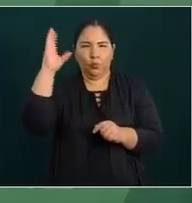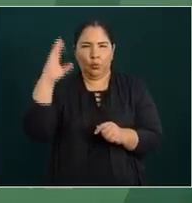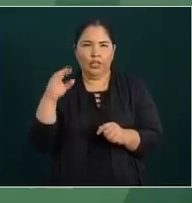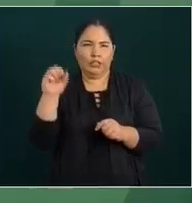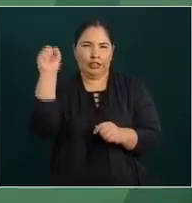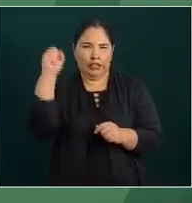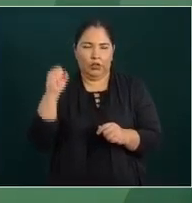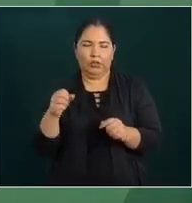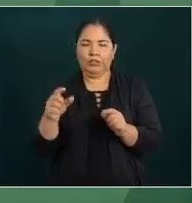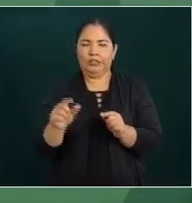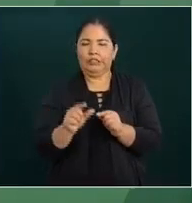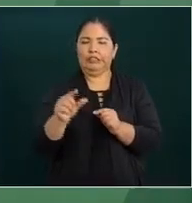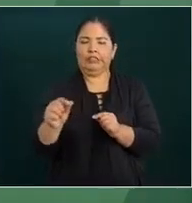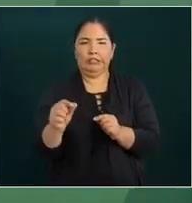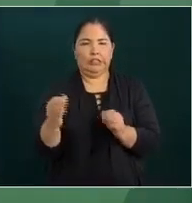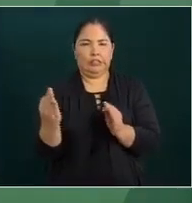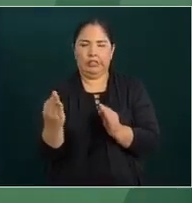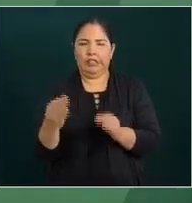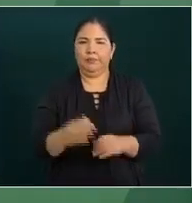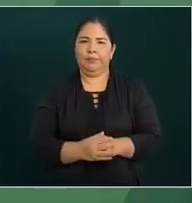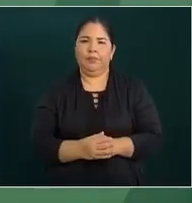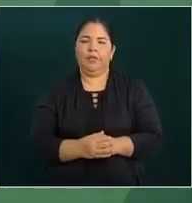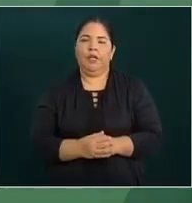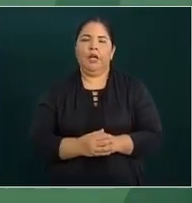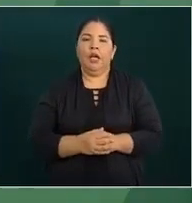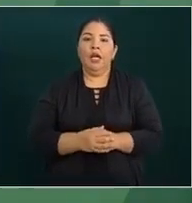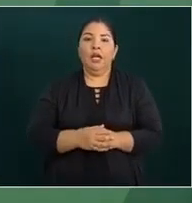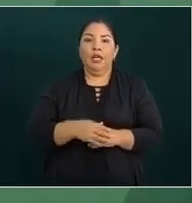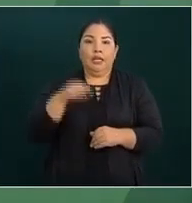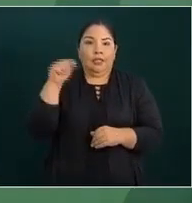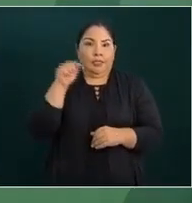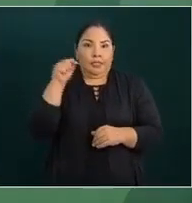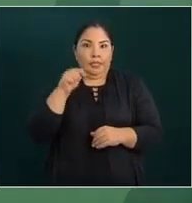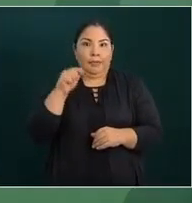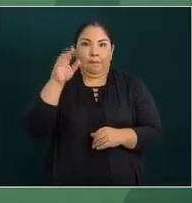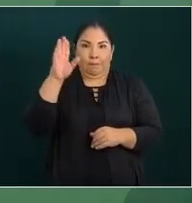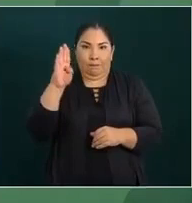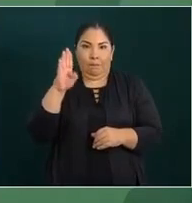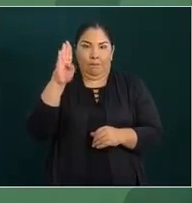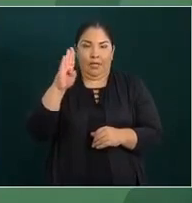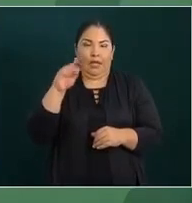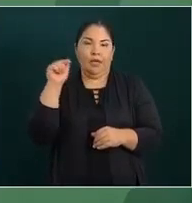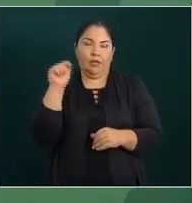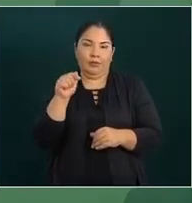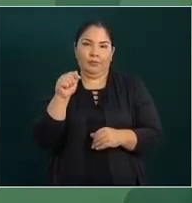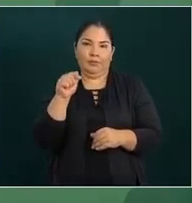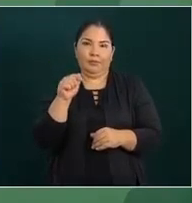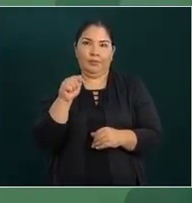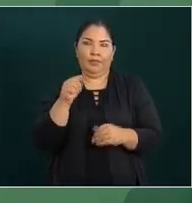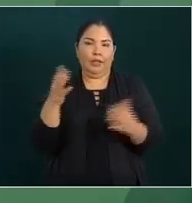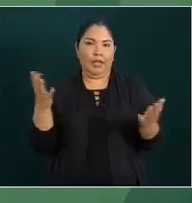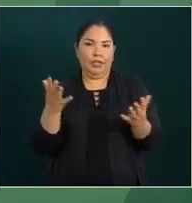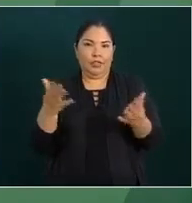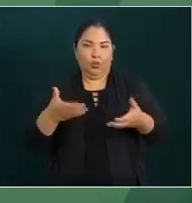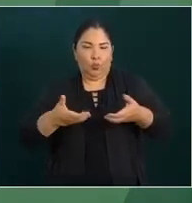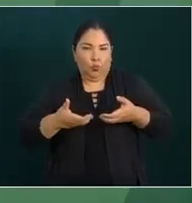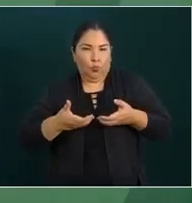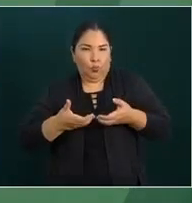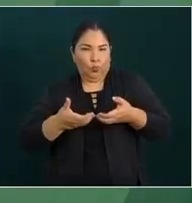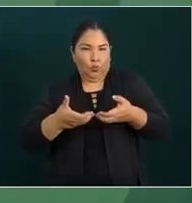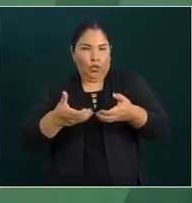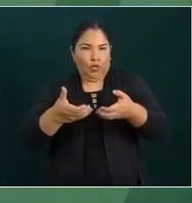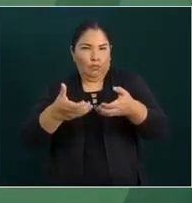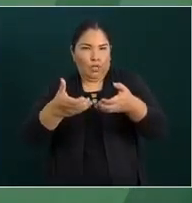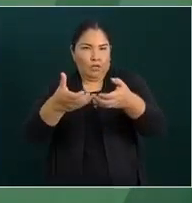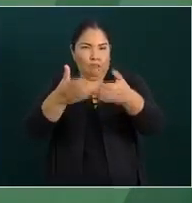Bueno, en el caso de Badiraguato, se está haciendo un camino, toda la